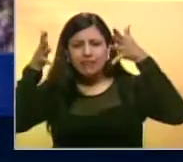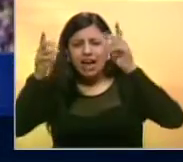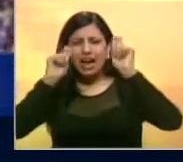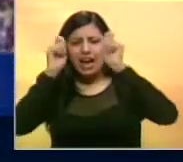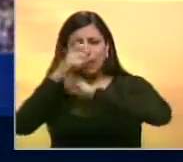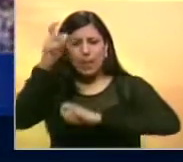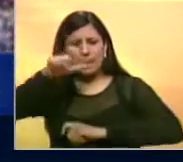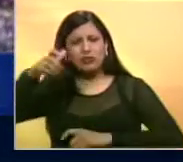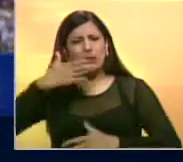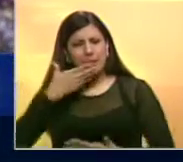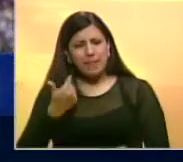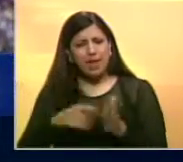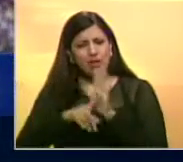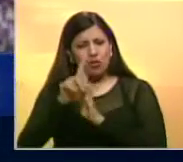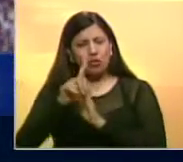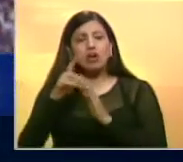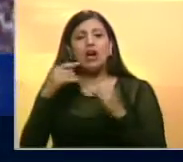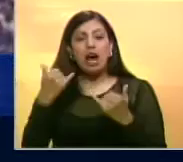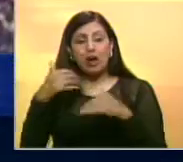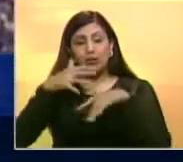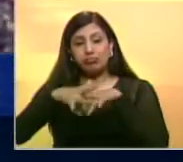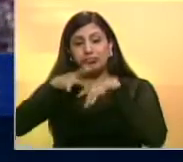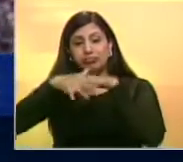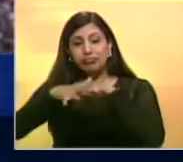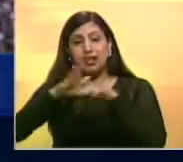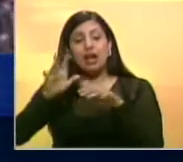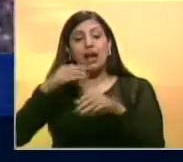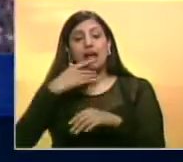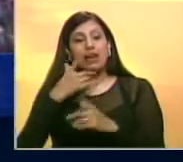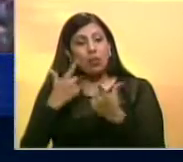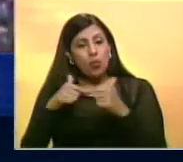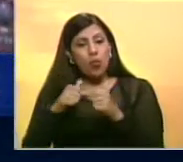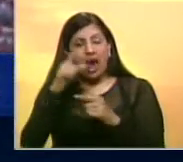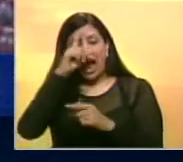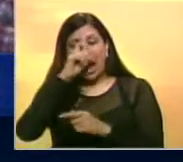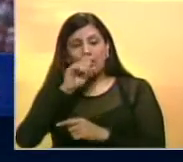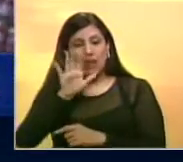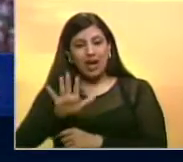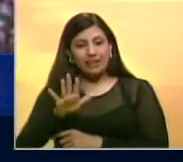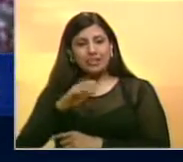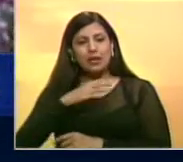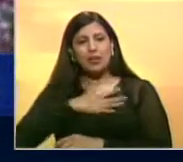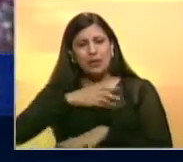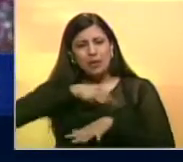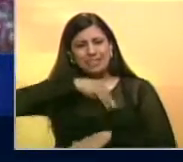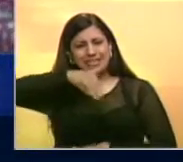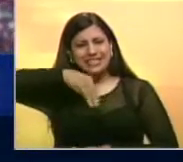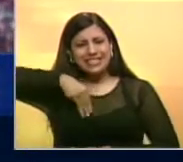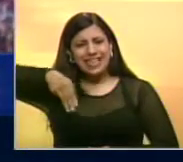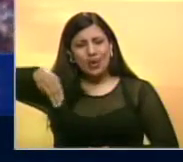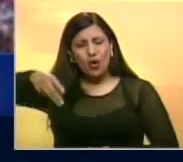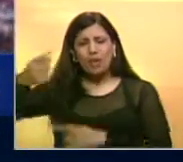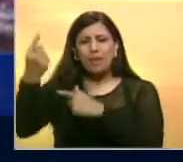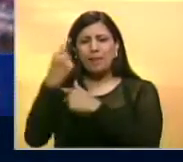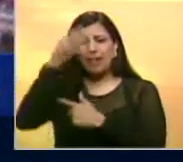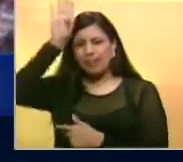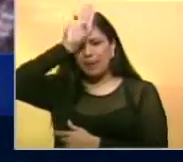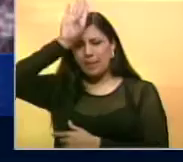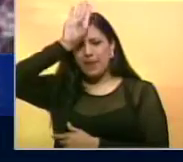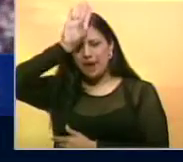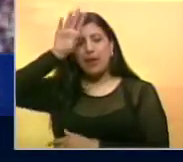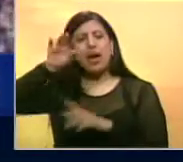Recordó que este 2016 la procesión se desarrolla como parte del Año Jubilar de la Misericordia, lo que conlleva una